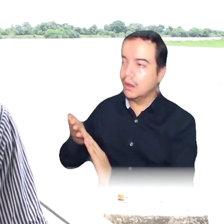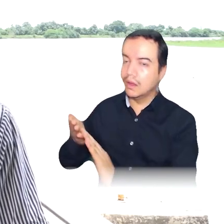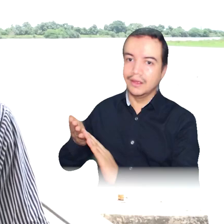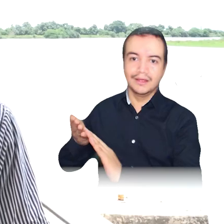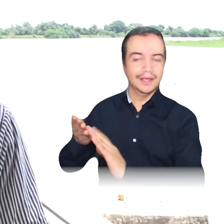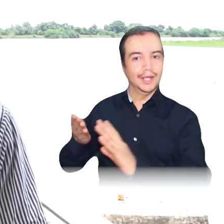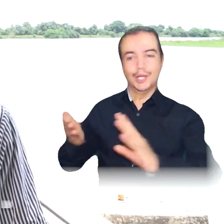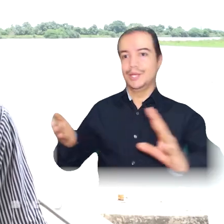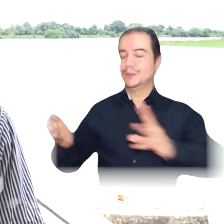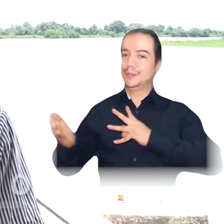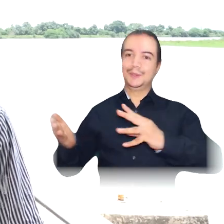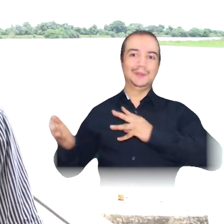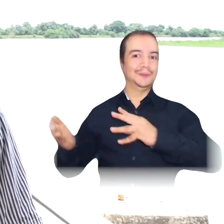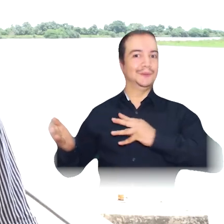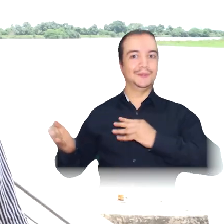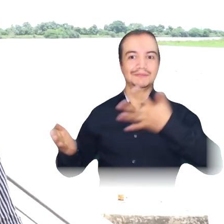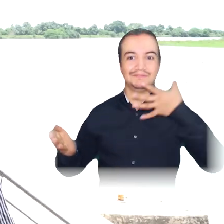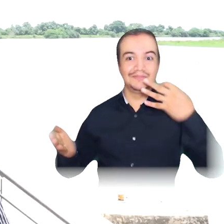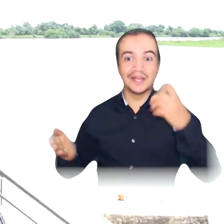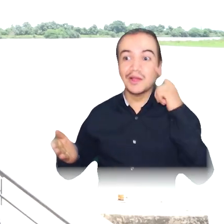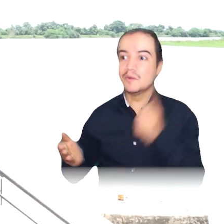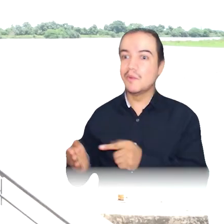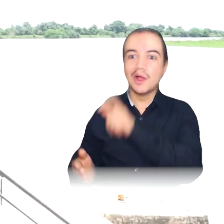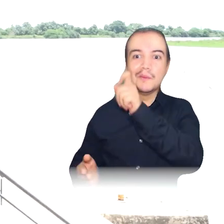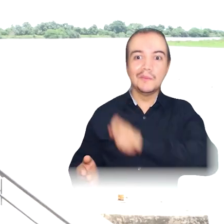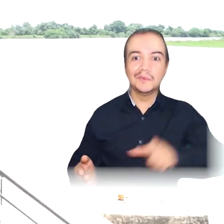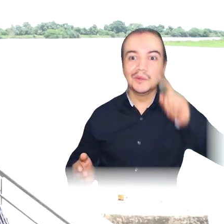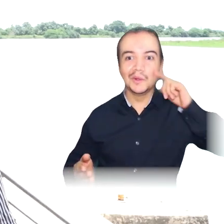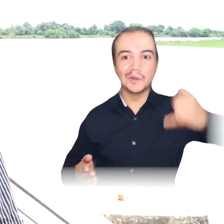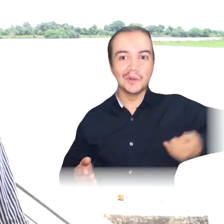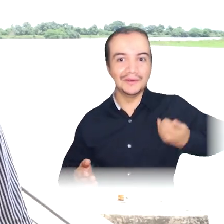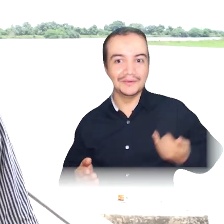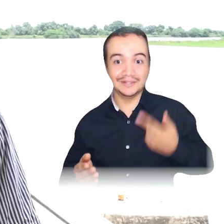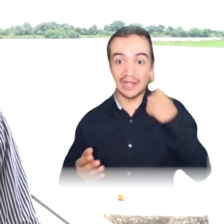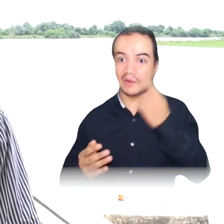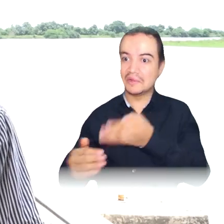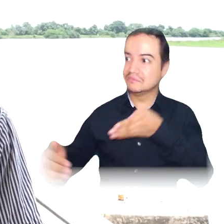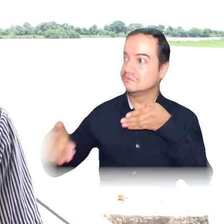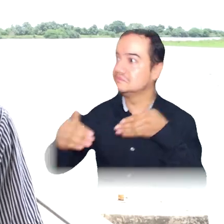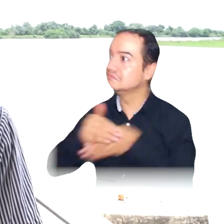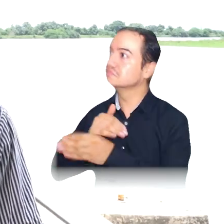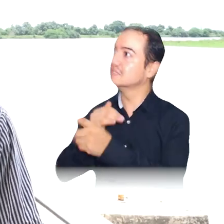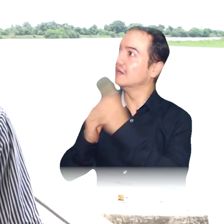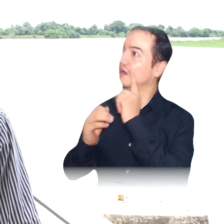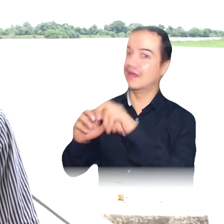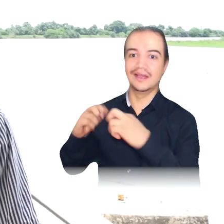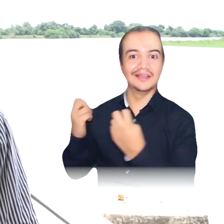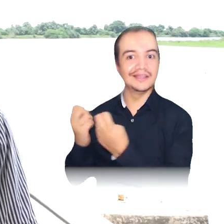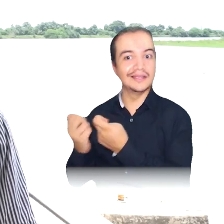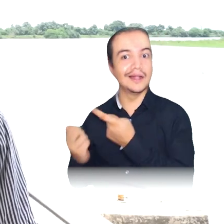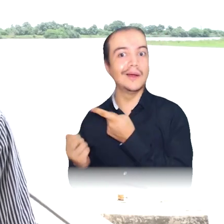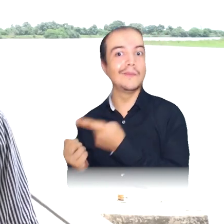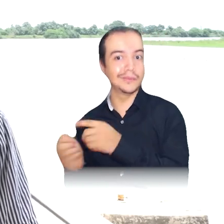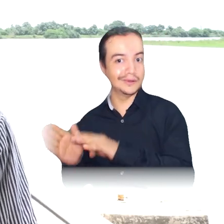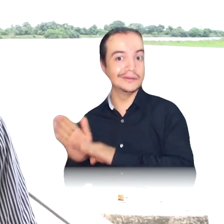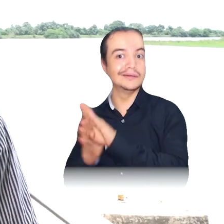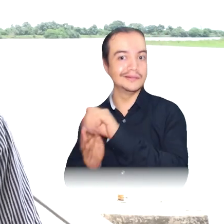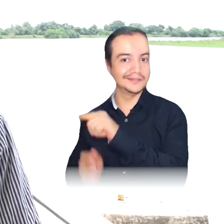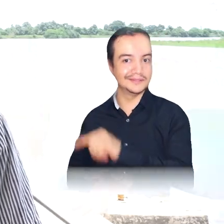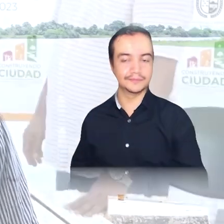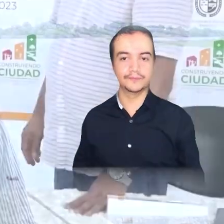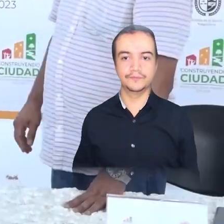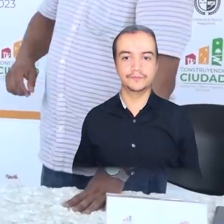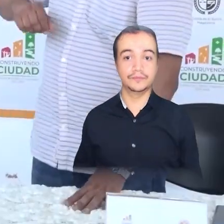espectacular, ya que muchos jóvenes tendrán acceso a este tipo de aulas que se